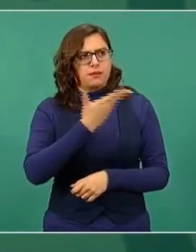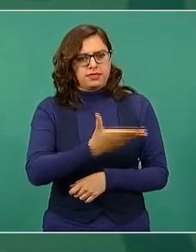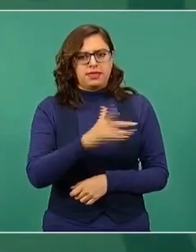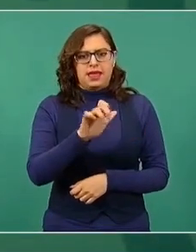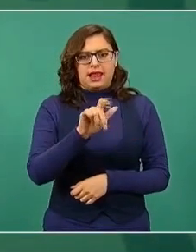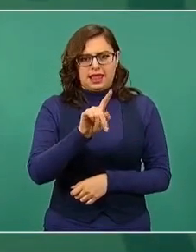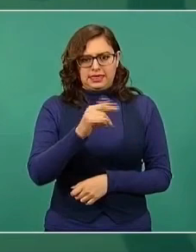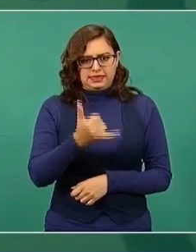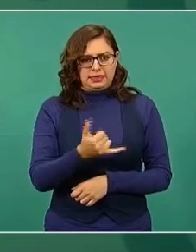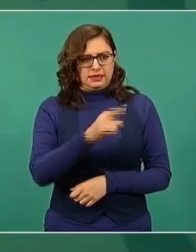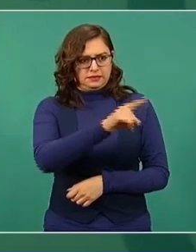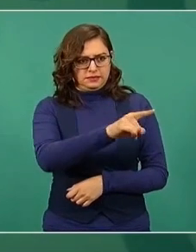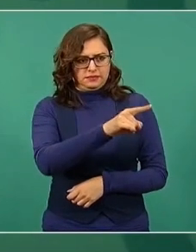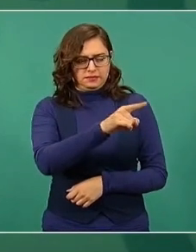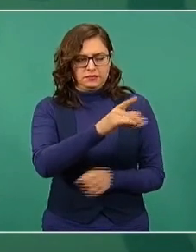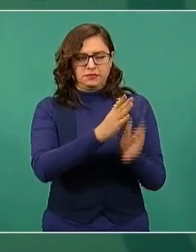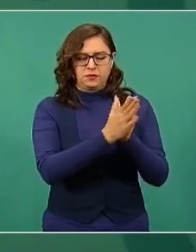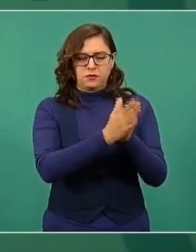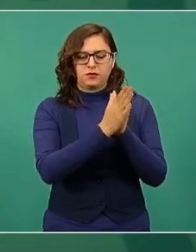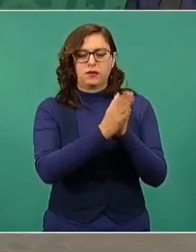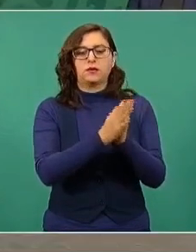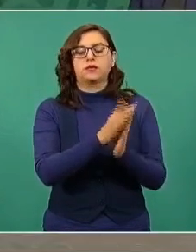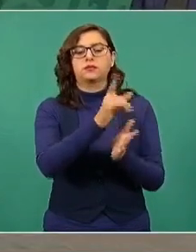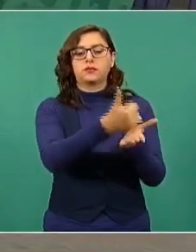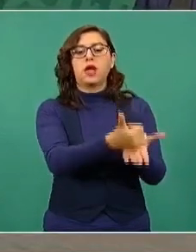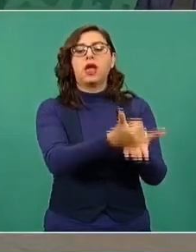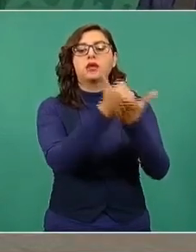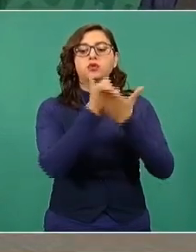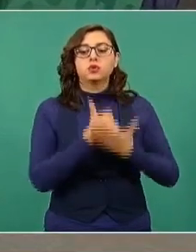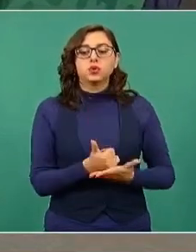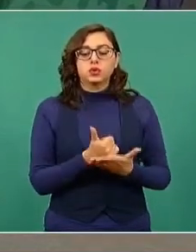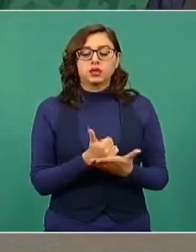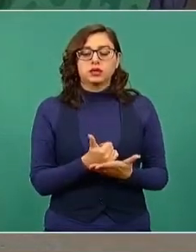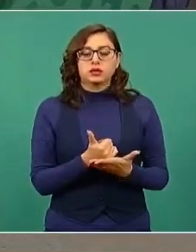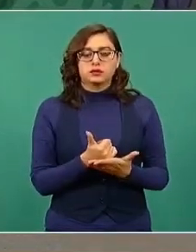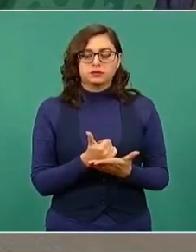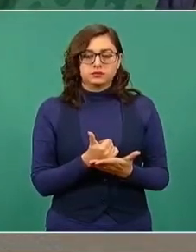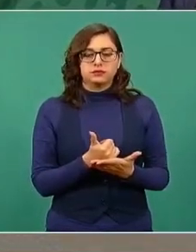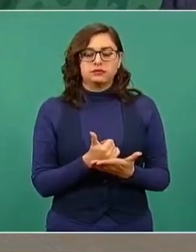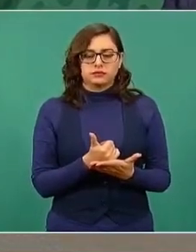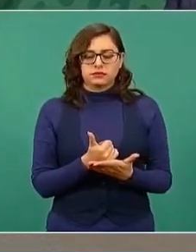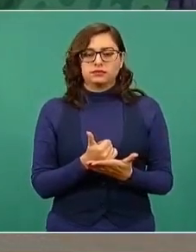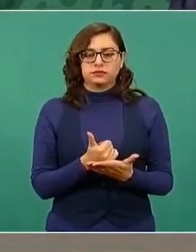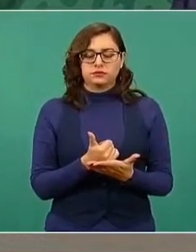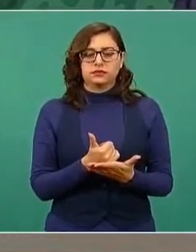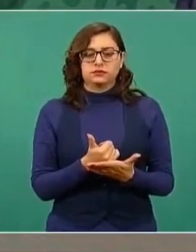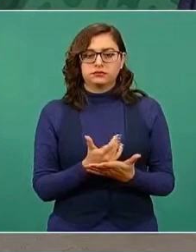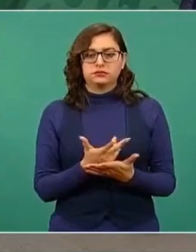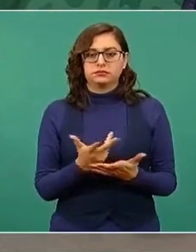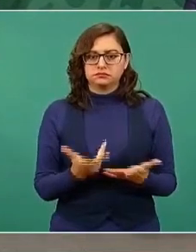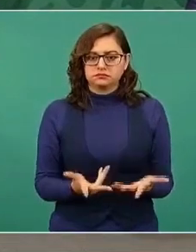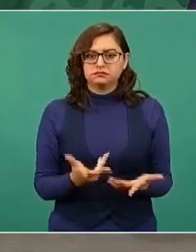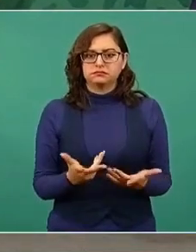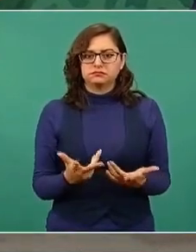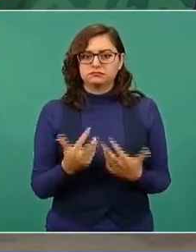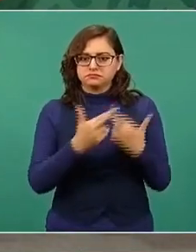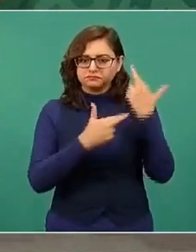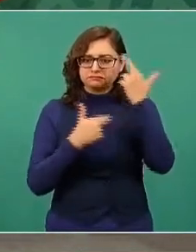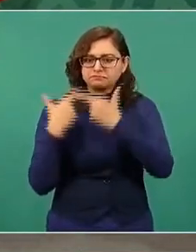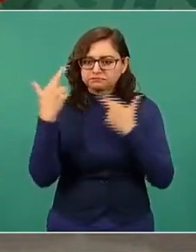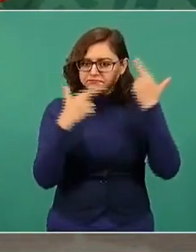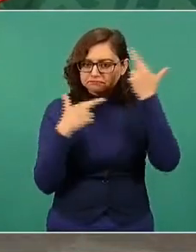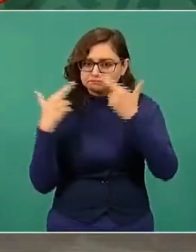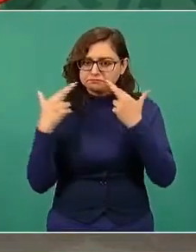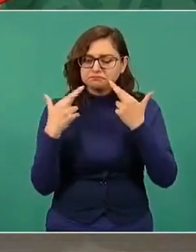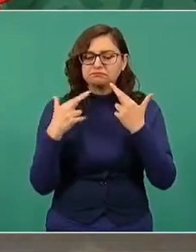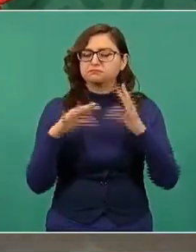Ramírez que nos ayude y que hagamos un estudio, un diagnóstico